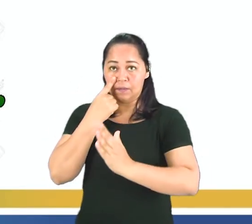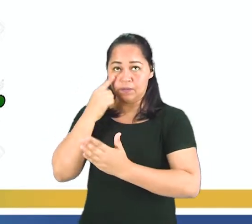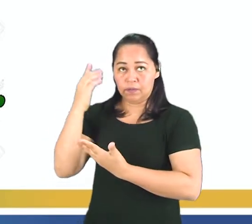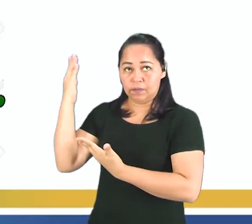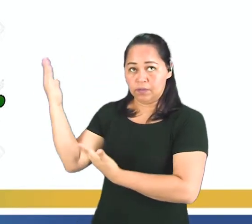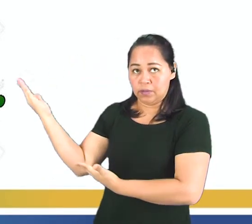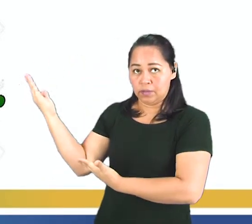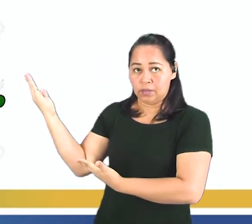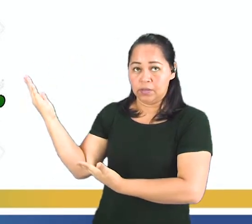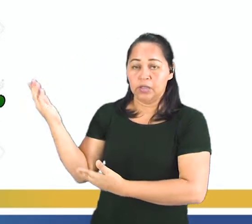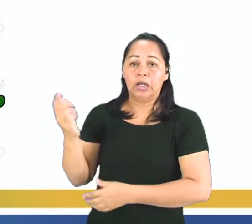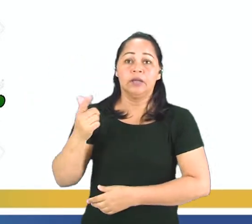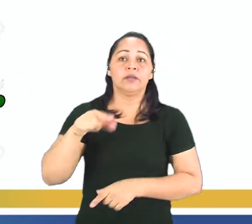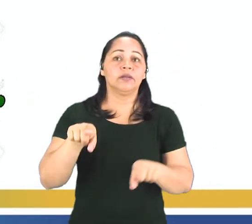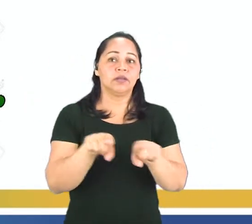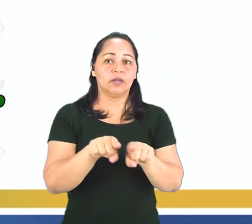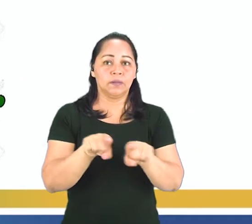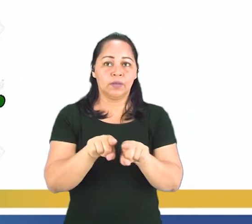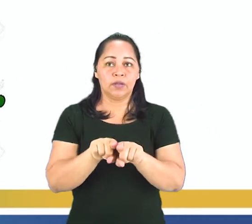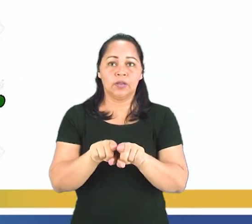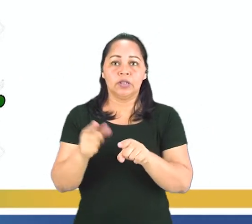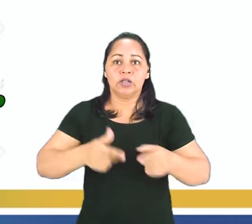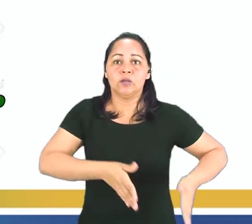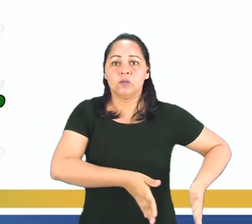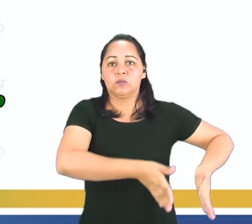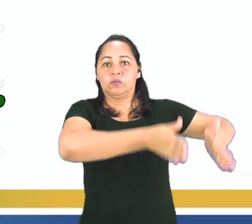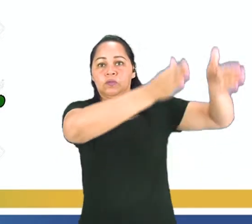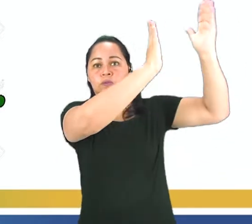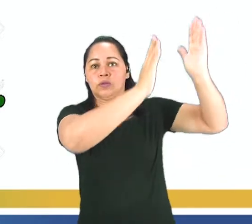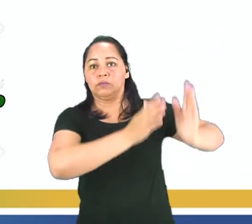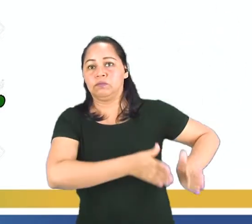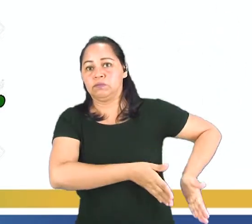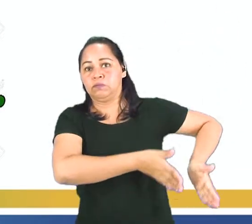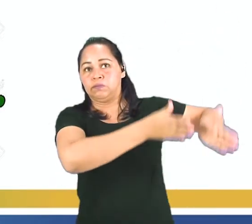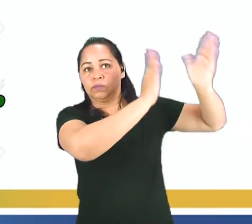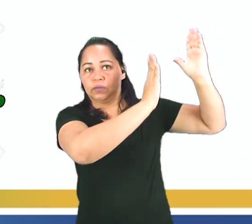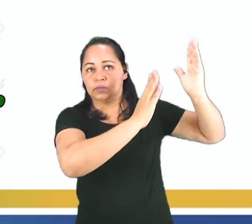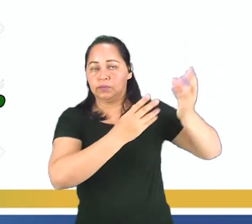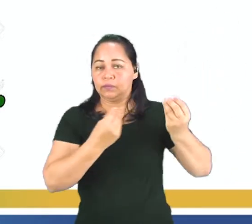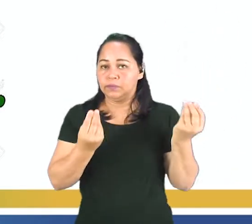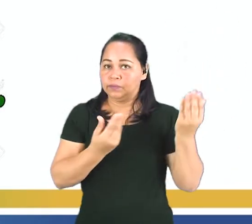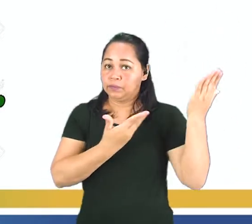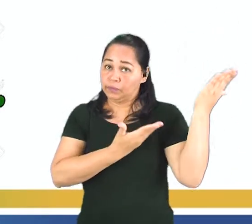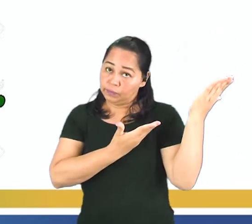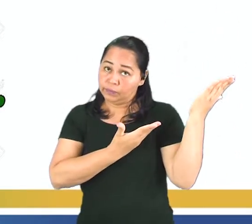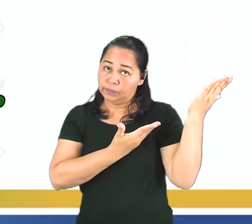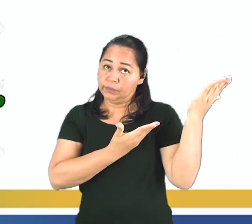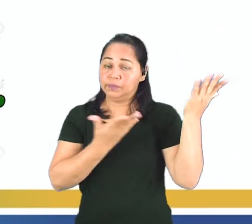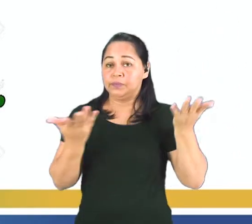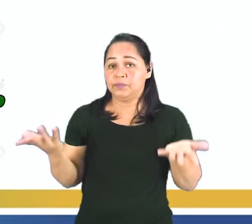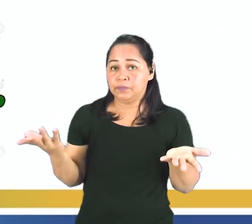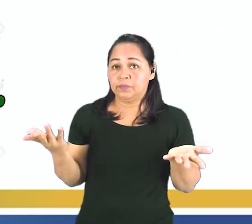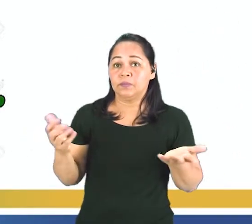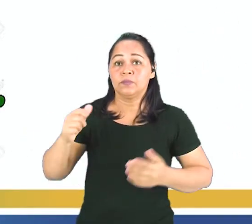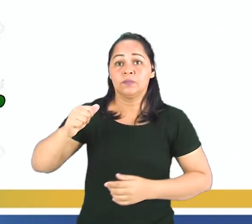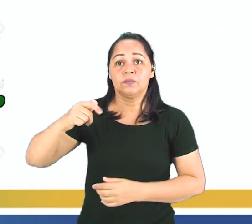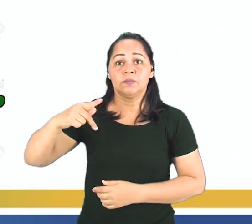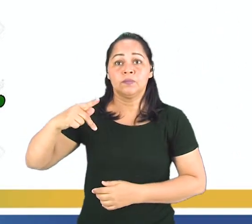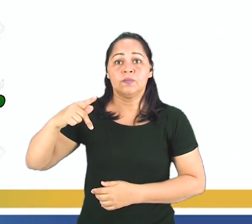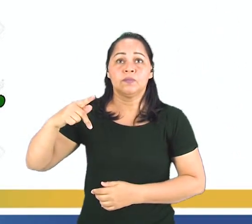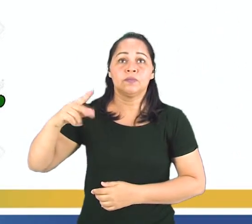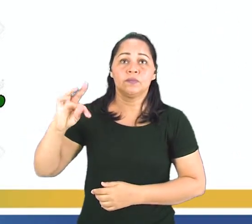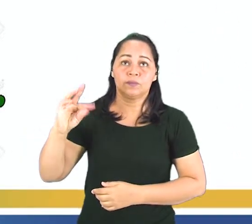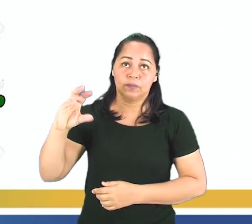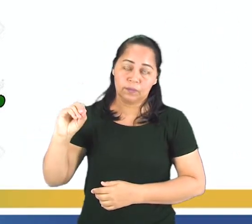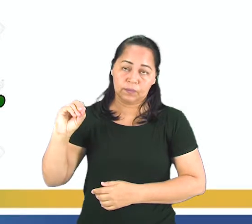ahí y también de los predios. ¿Se acuerdan cómo se llama este tipo de casa? Bueno, en la clase pasada